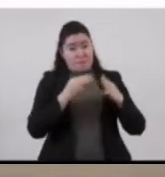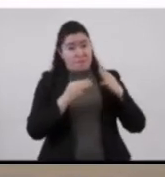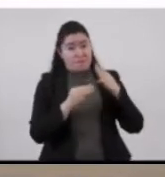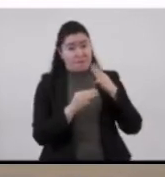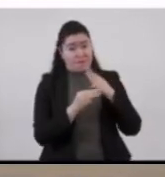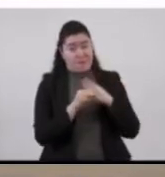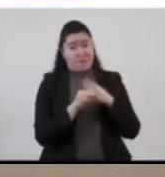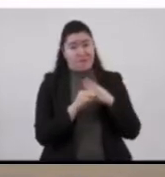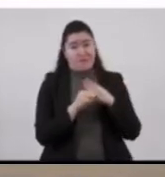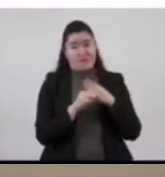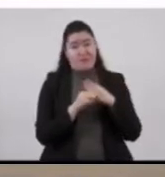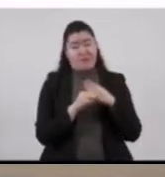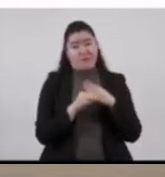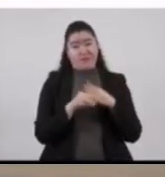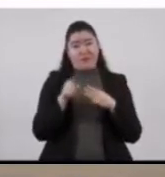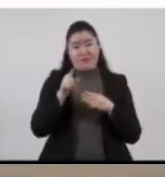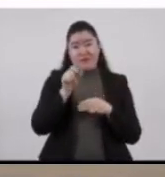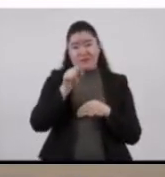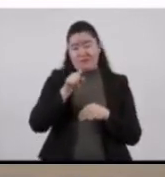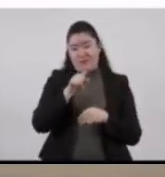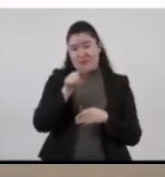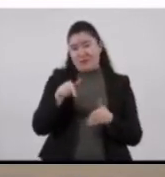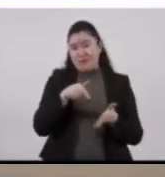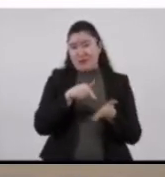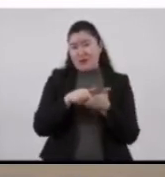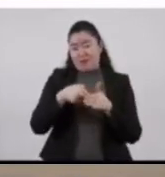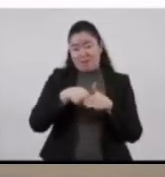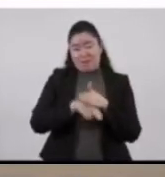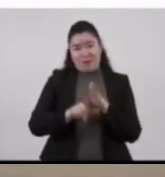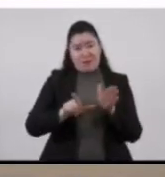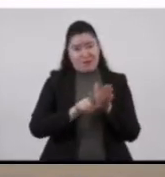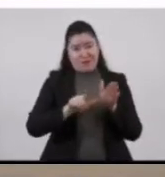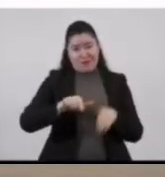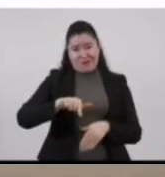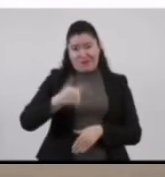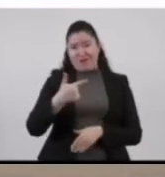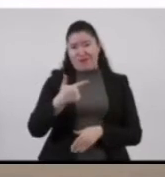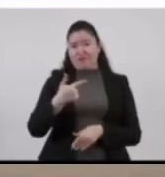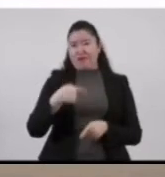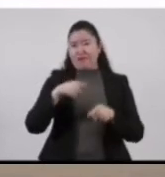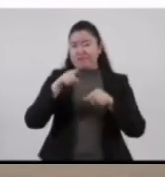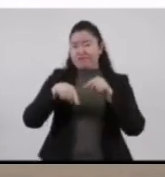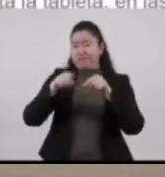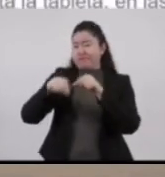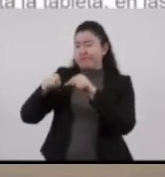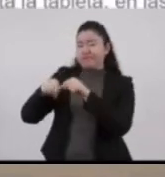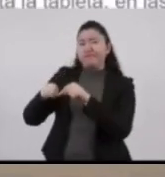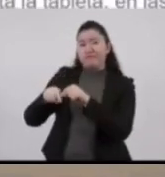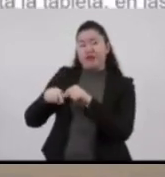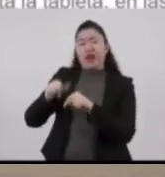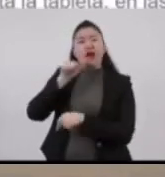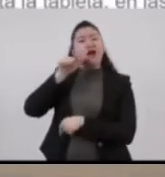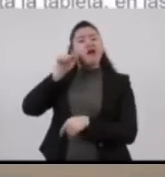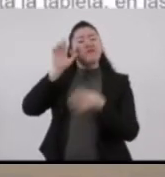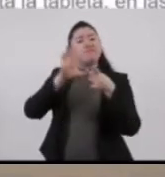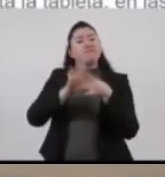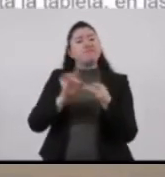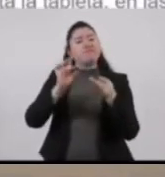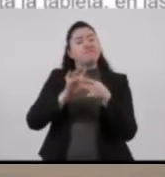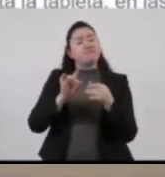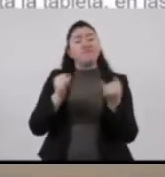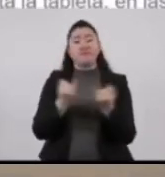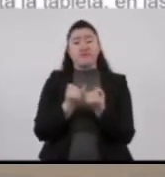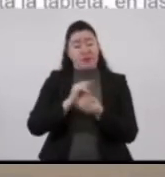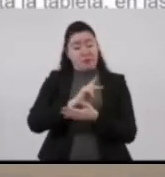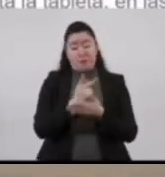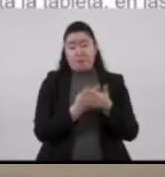están en la zona 0, aquí ayer lo presenté, vamos dentro del